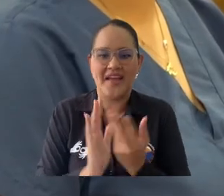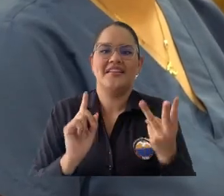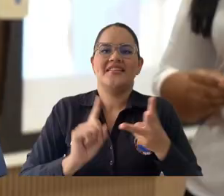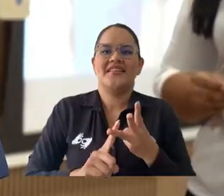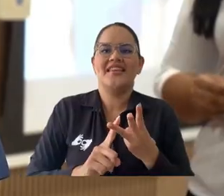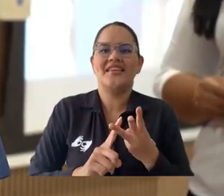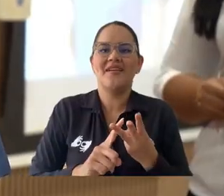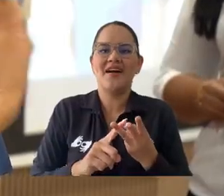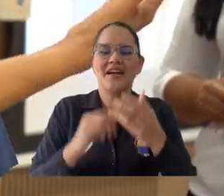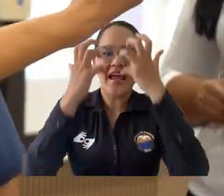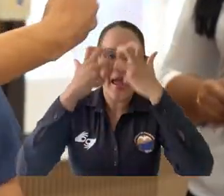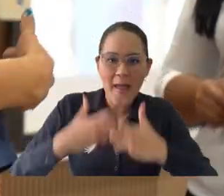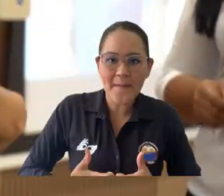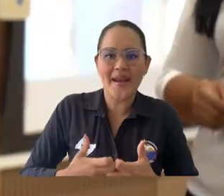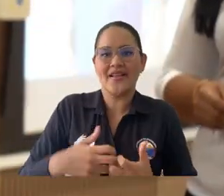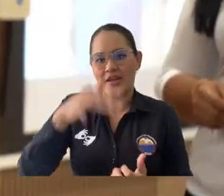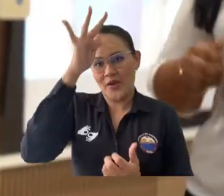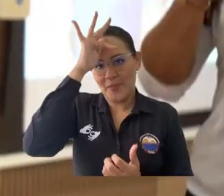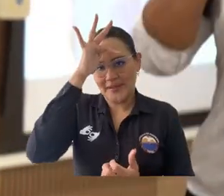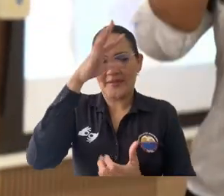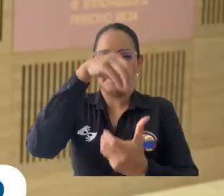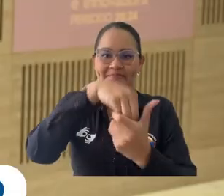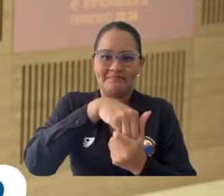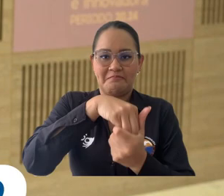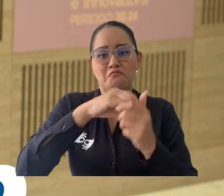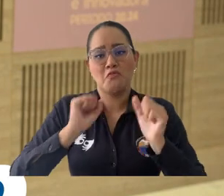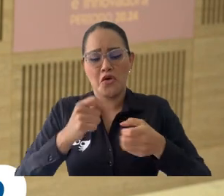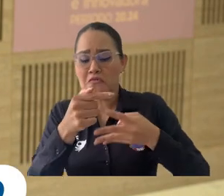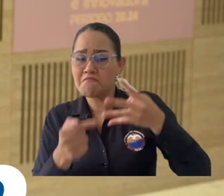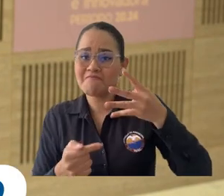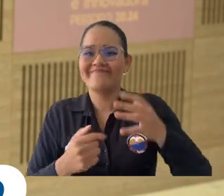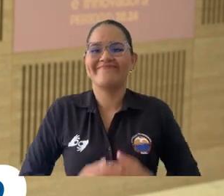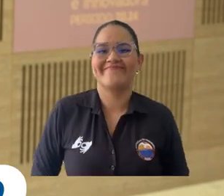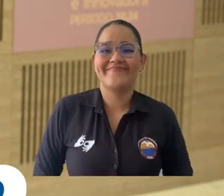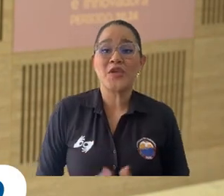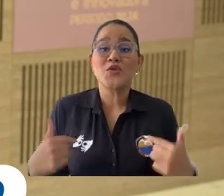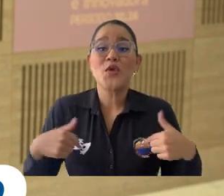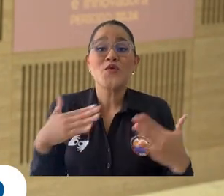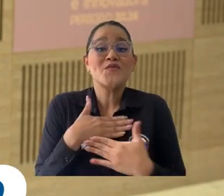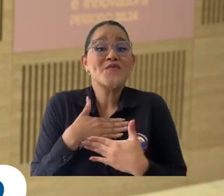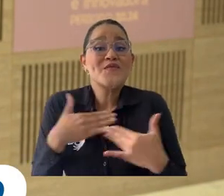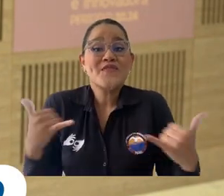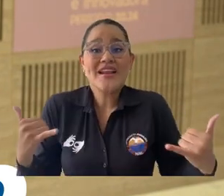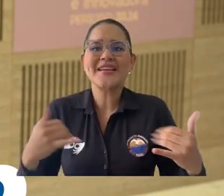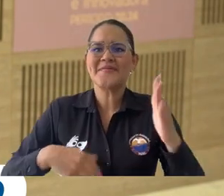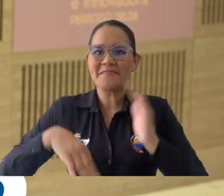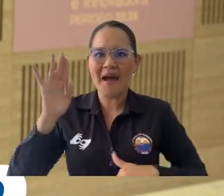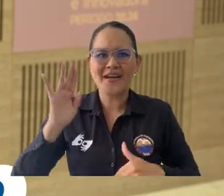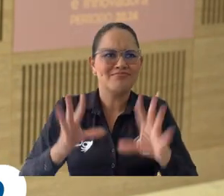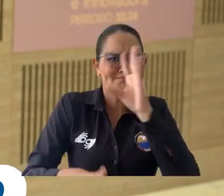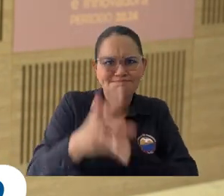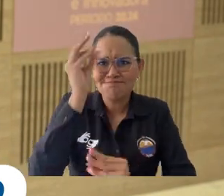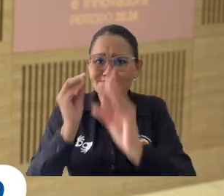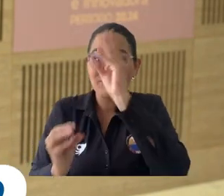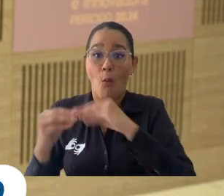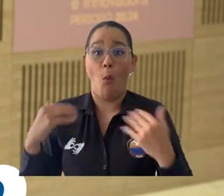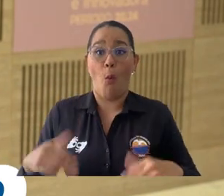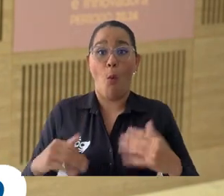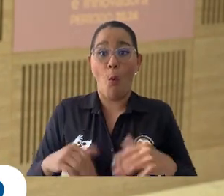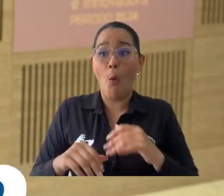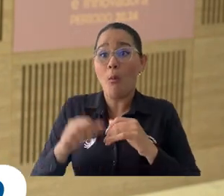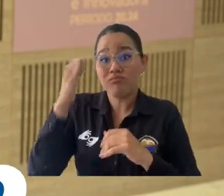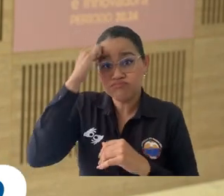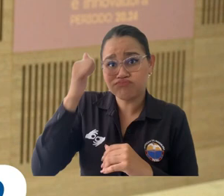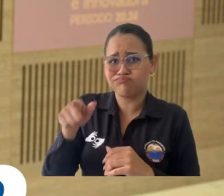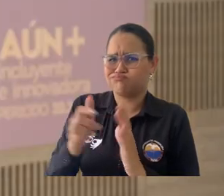Me siento feliz y confiada en todo el proceso de aprendizaje que he obtenido todos estos años. He aprendido mucho de los mejores,